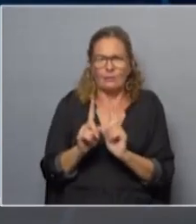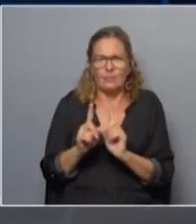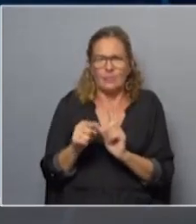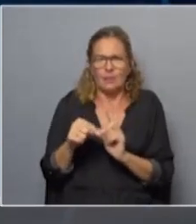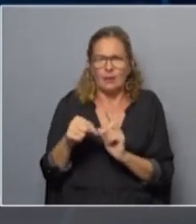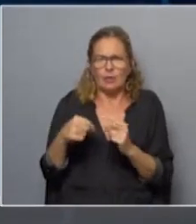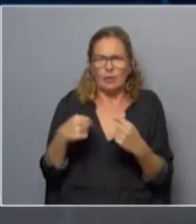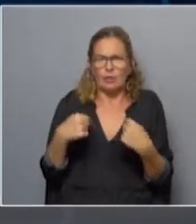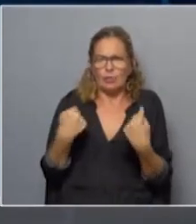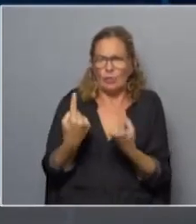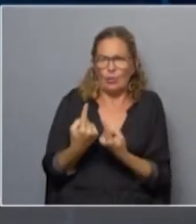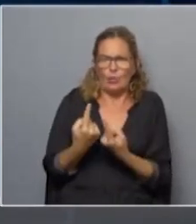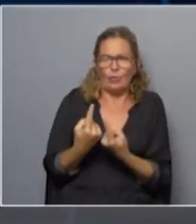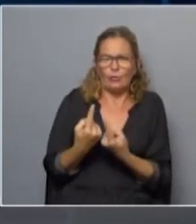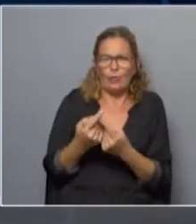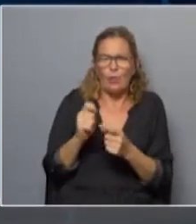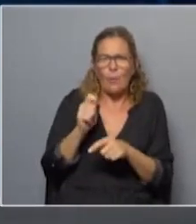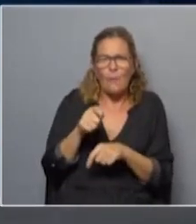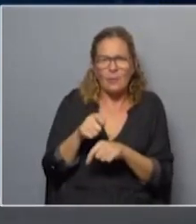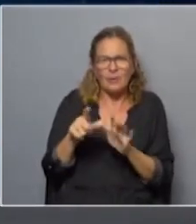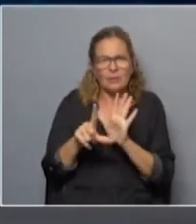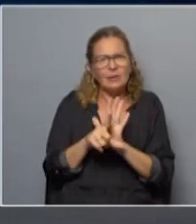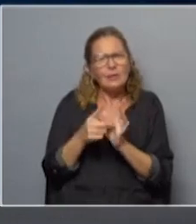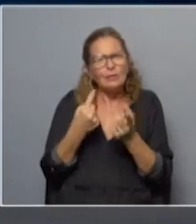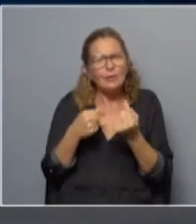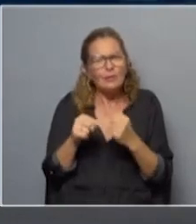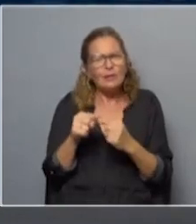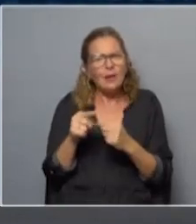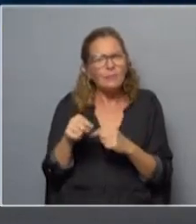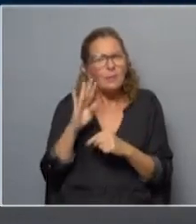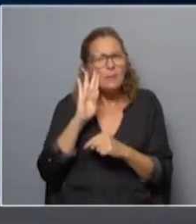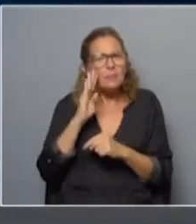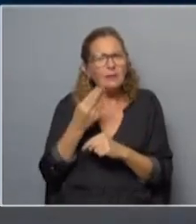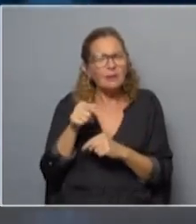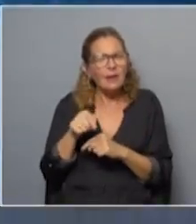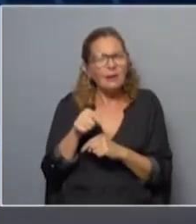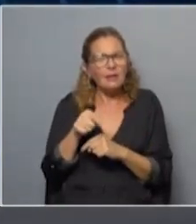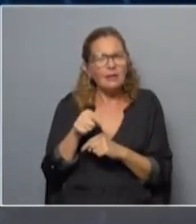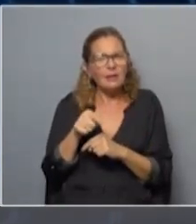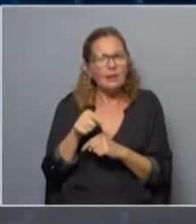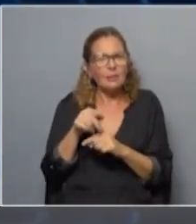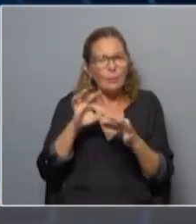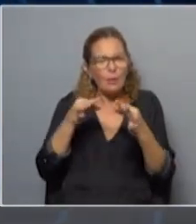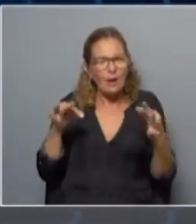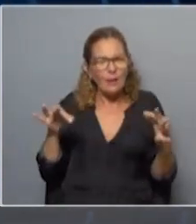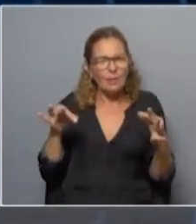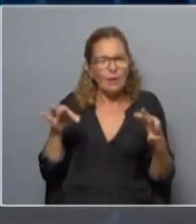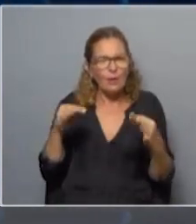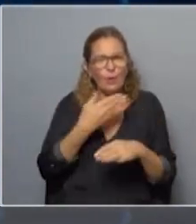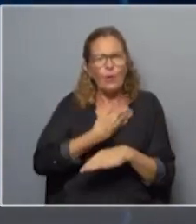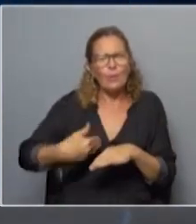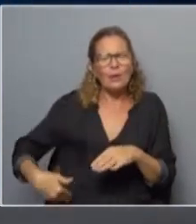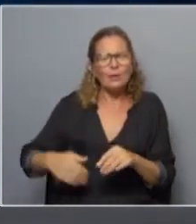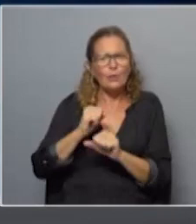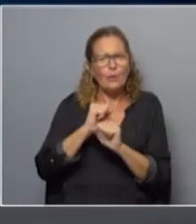la punición originada por el incumplimiento de una ley ocurra. Entonces, a mí me parece que aquí había un problema. Un gobierno no